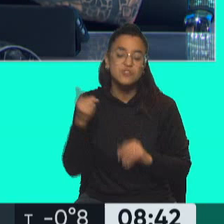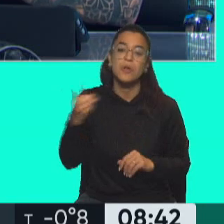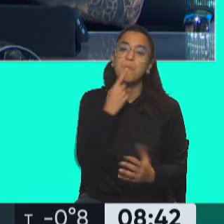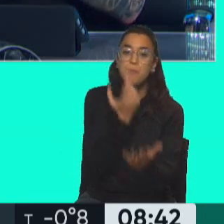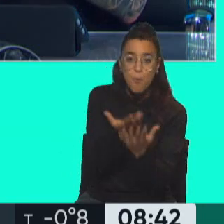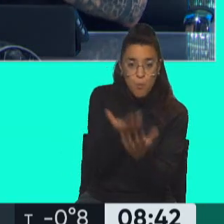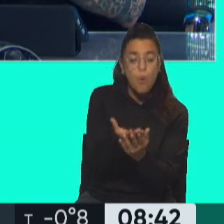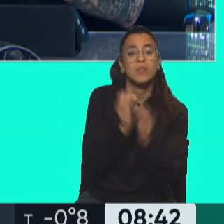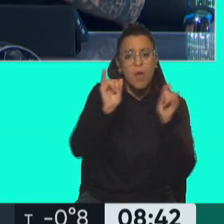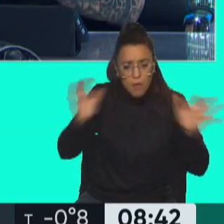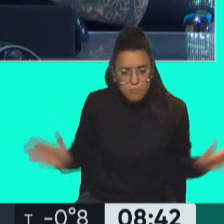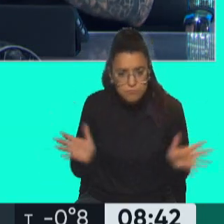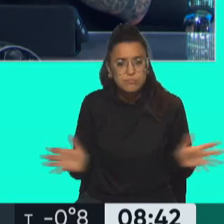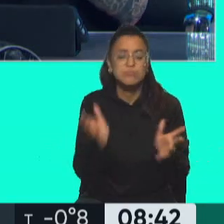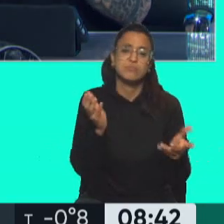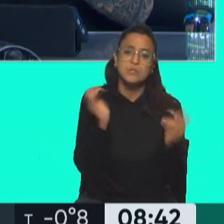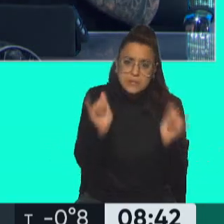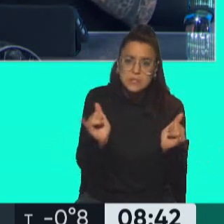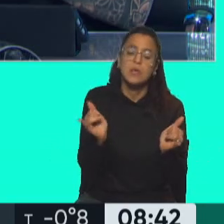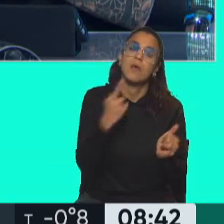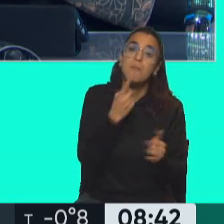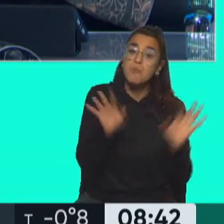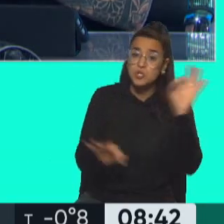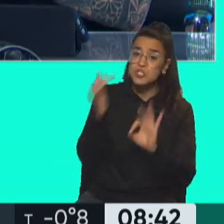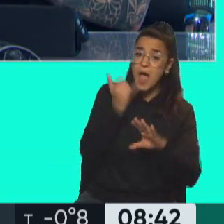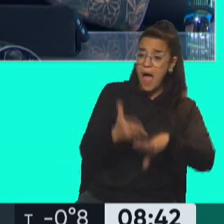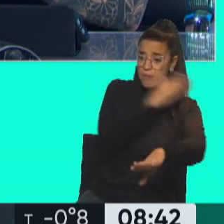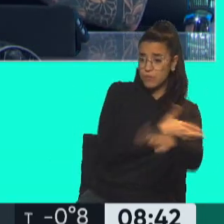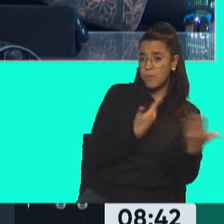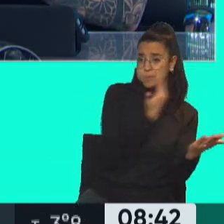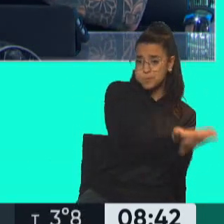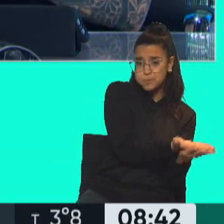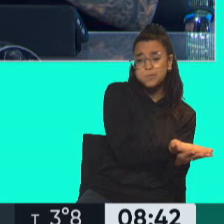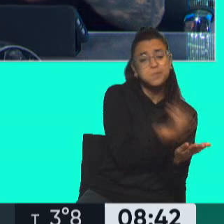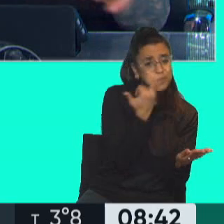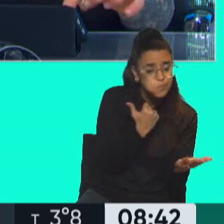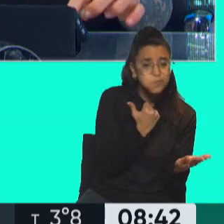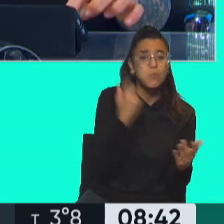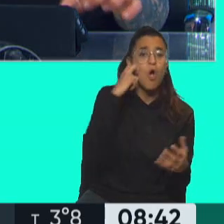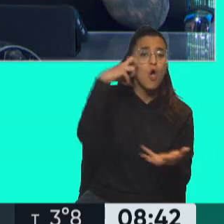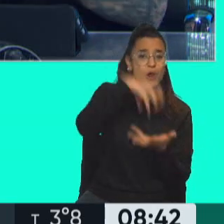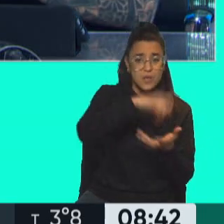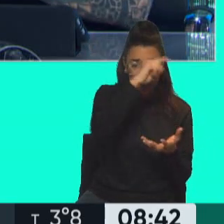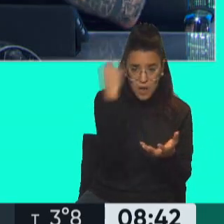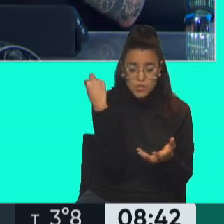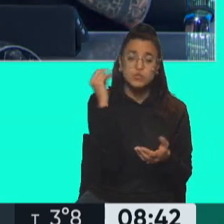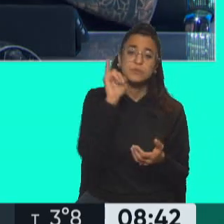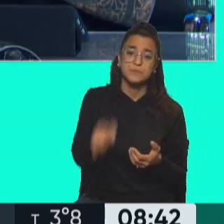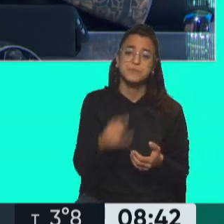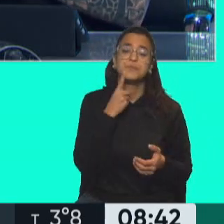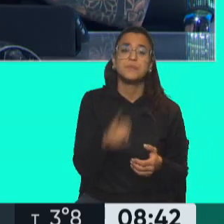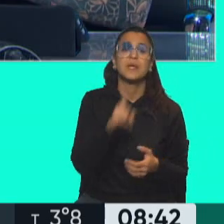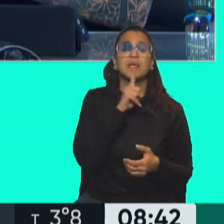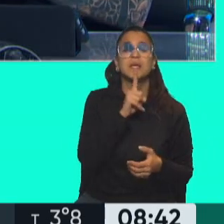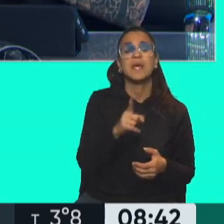impulsar esta iniciativa. Un proyecto que ya fue presentado, Silvia, en el Congreso Nacional. En ese tema nos contábamos. Exacto. Y Tai